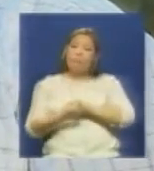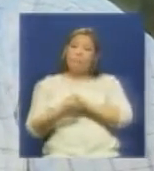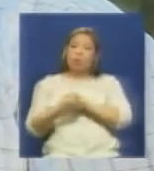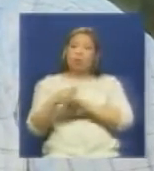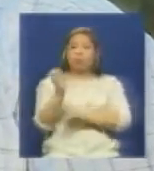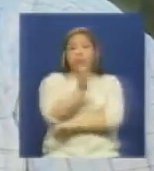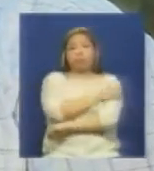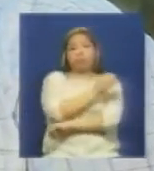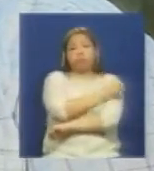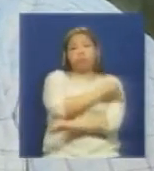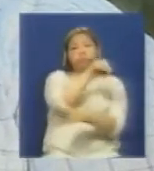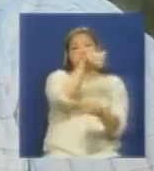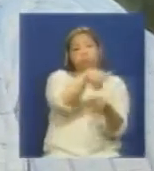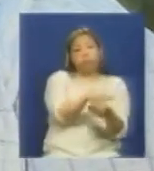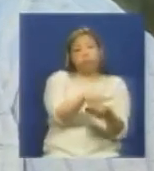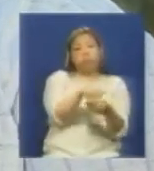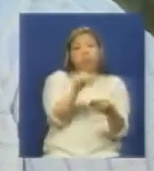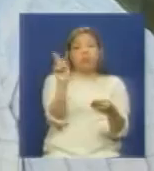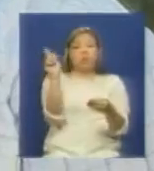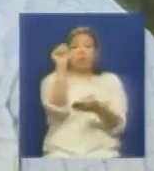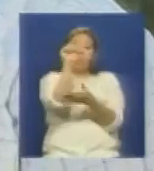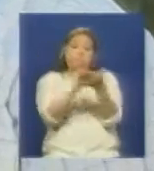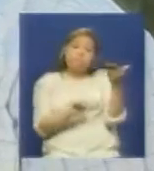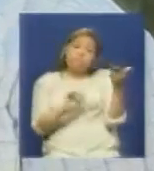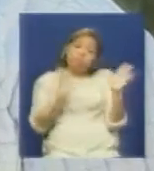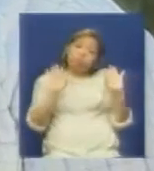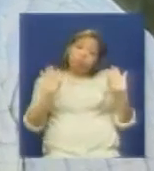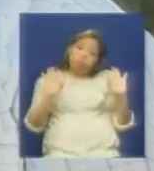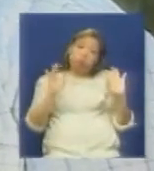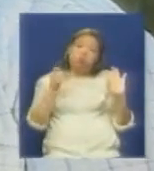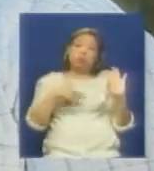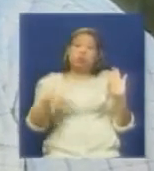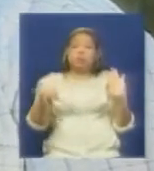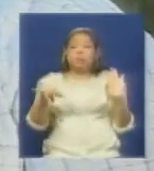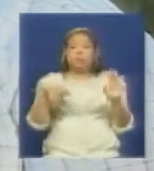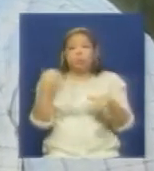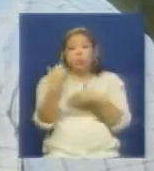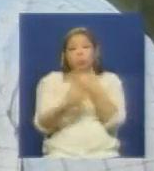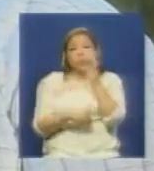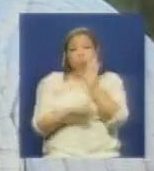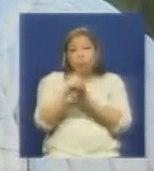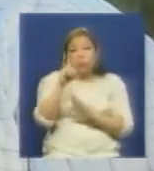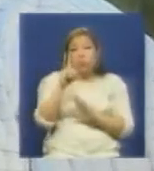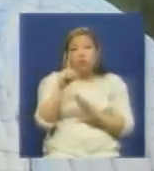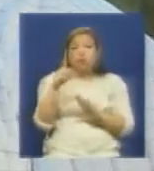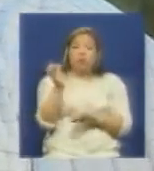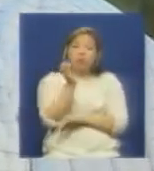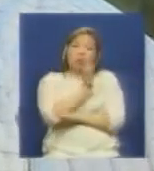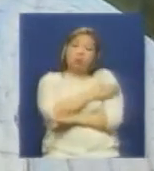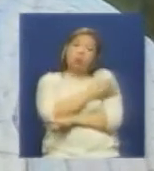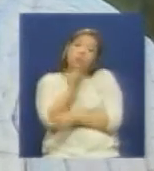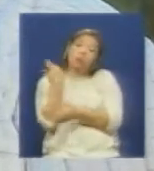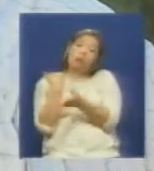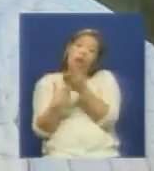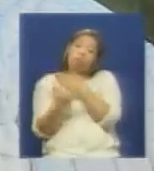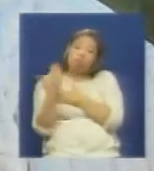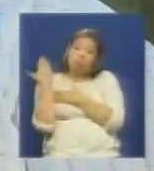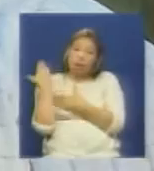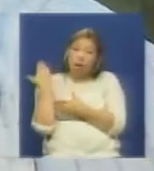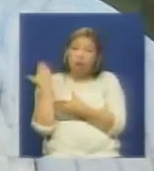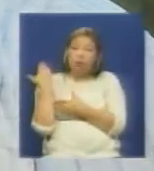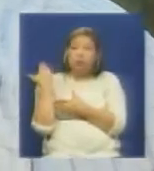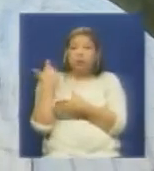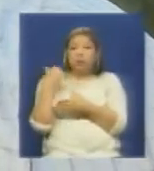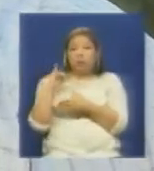plumazo como lo quieren hacer o que vengan desde los bufetes de de la derecha como lo hacían anteriormente que